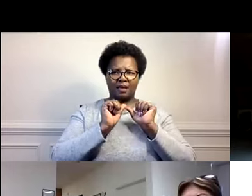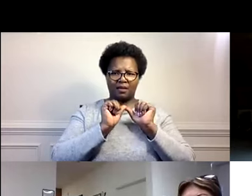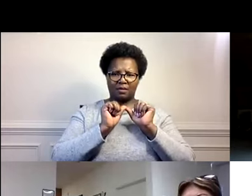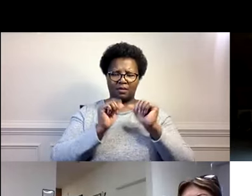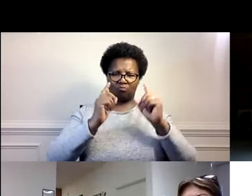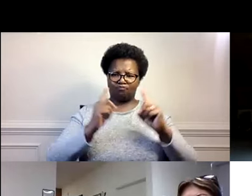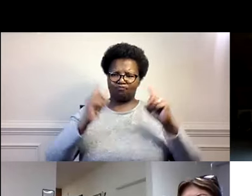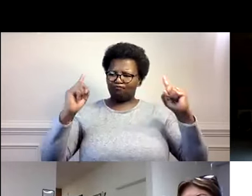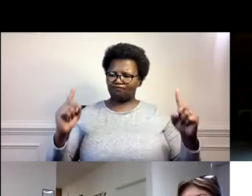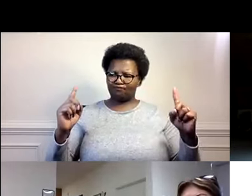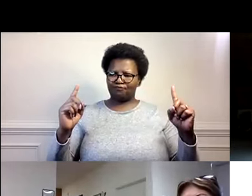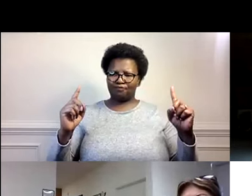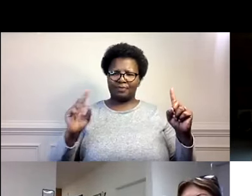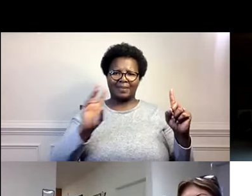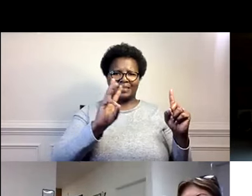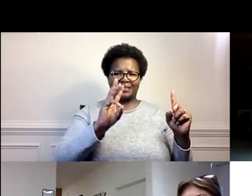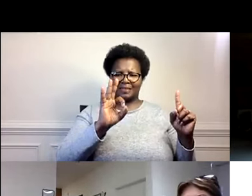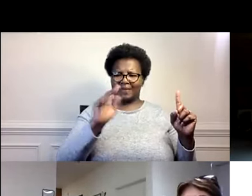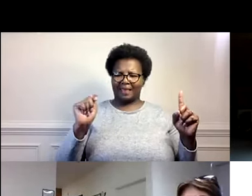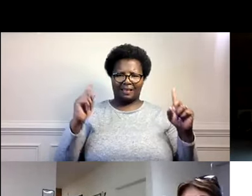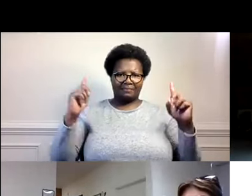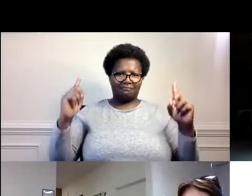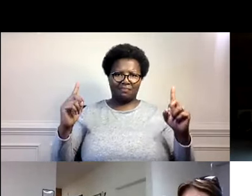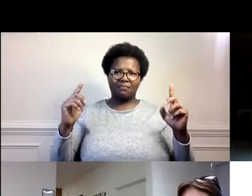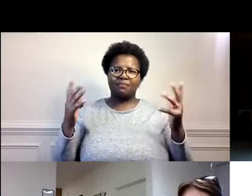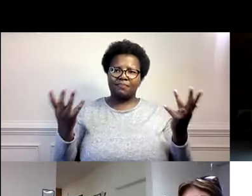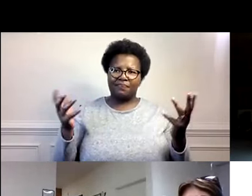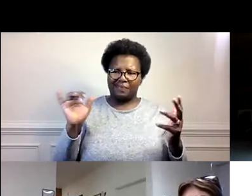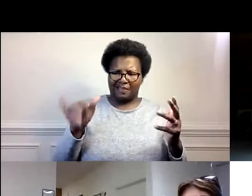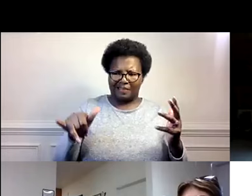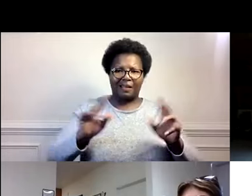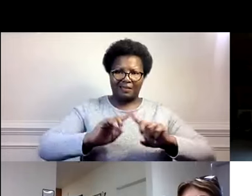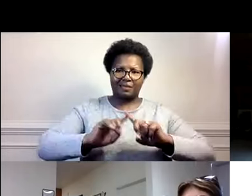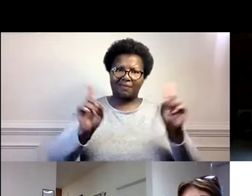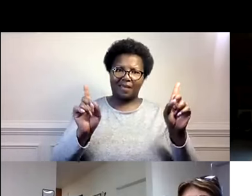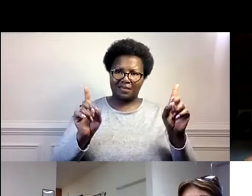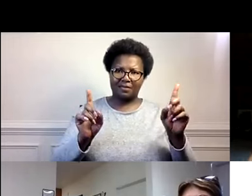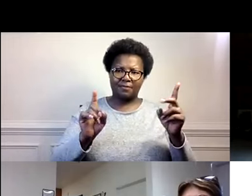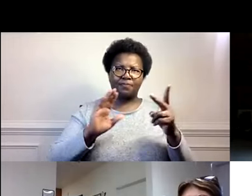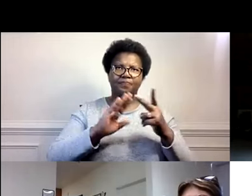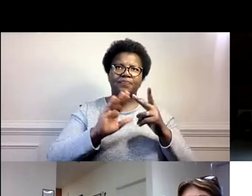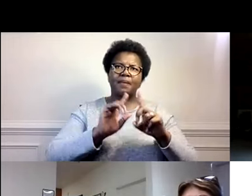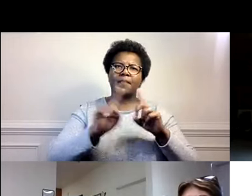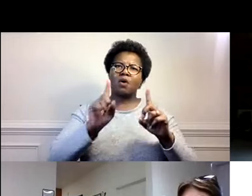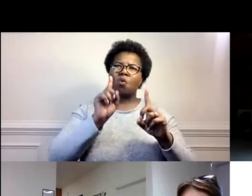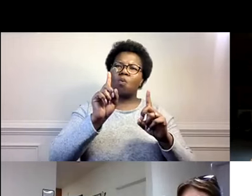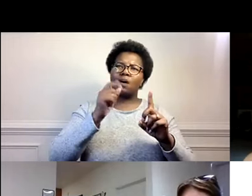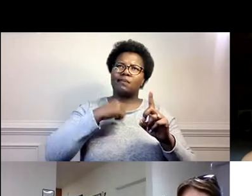aprender a mantener seis pies de distancia. Eso fue algo bastante diferente. Algo más